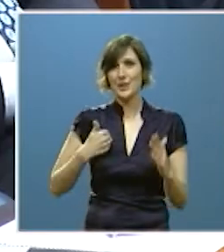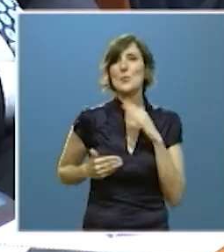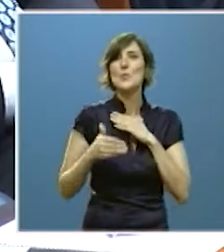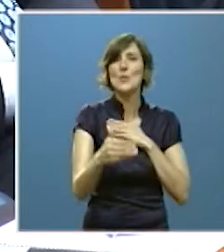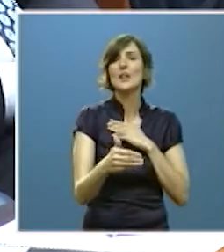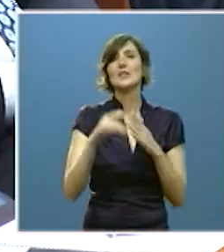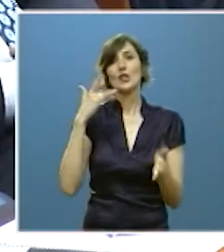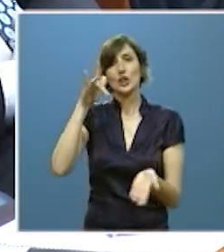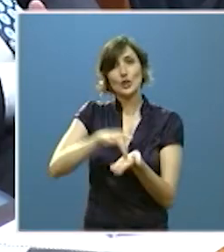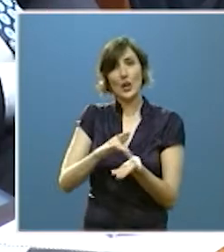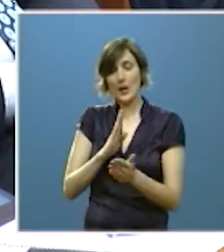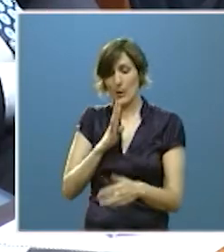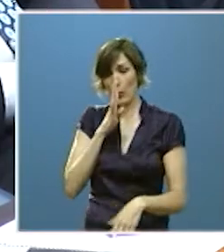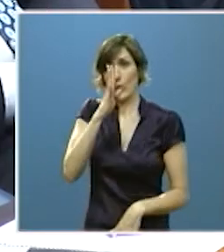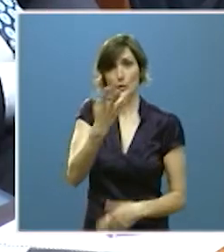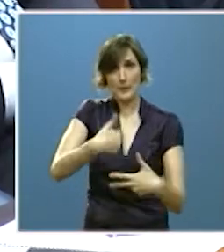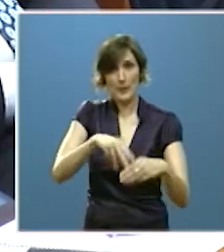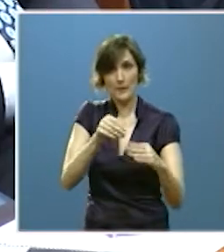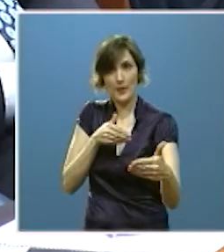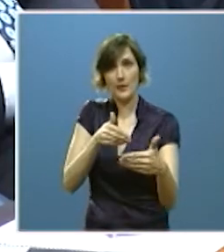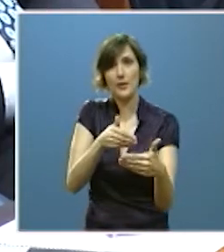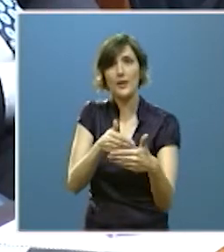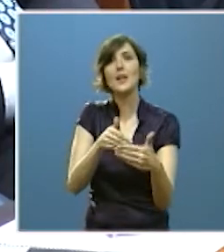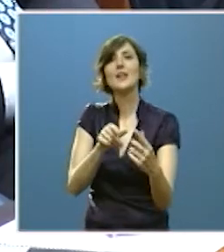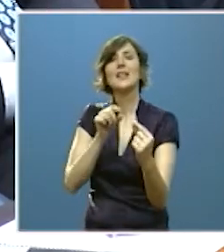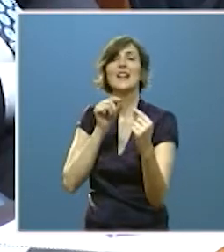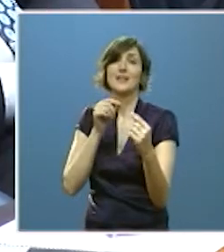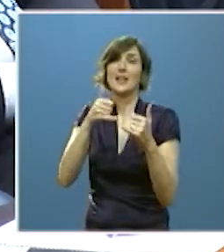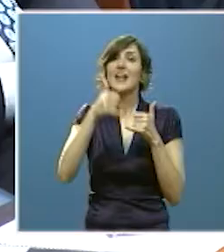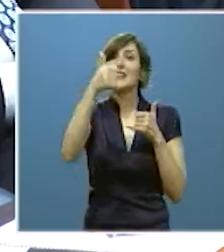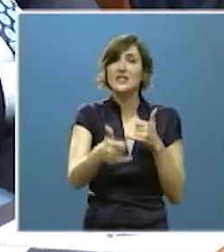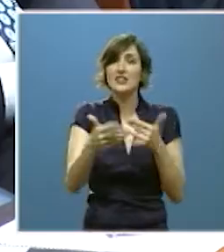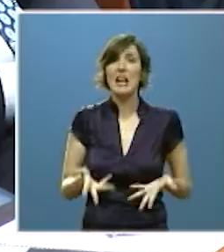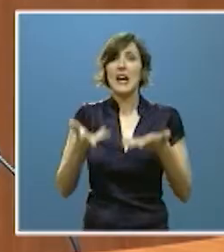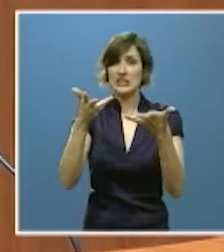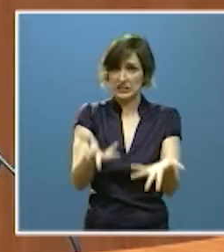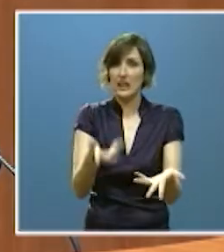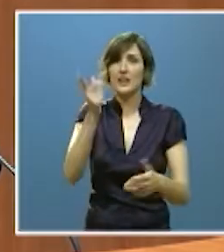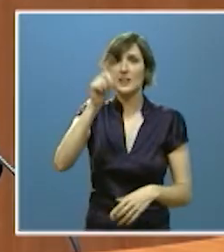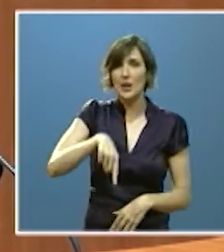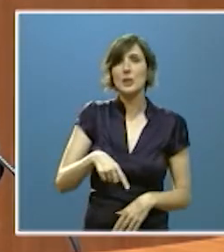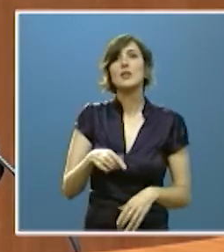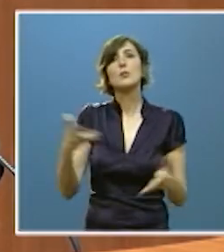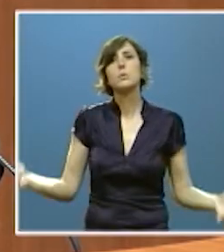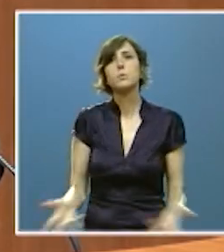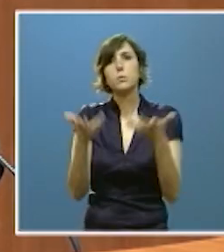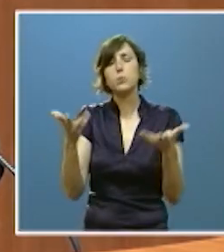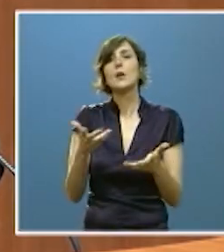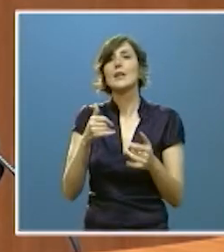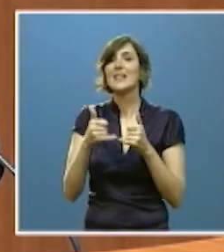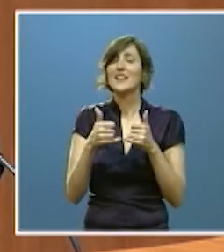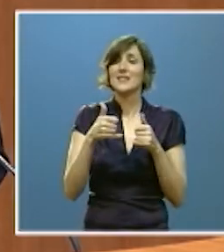regular el servicio de teleasistencia e impulsar muy especialmente los servicios de teleasistencia avanzada